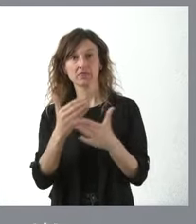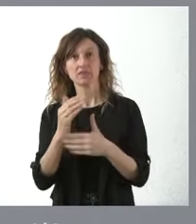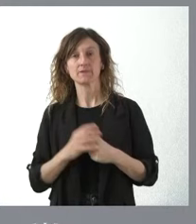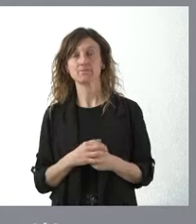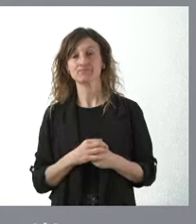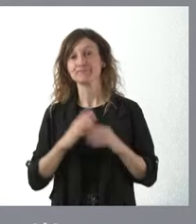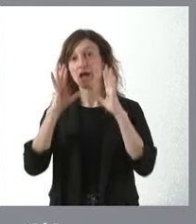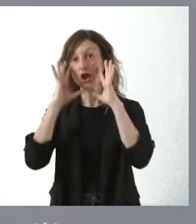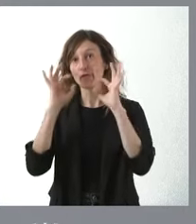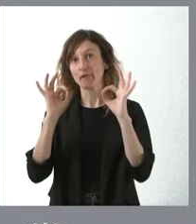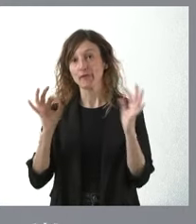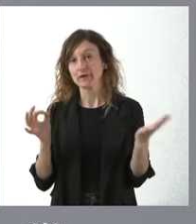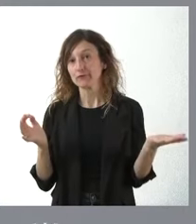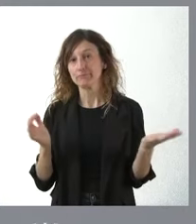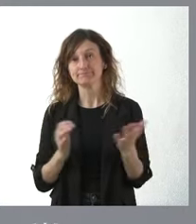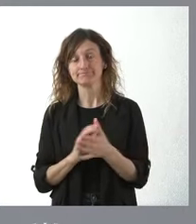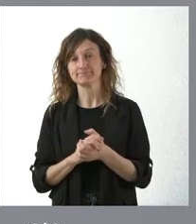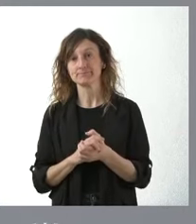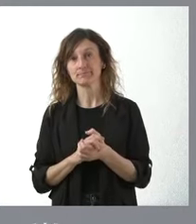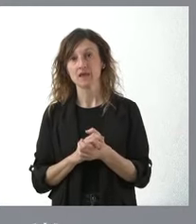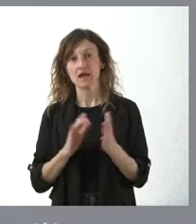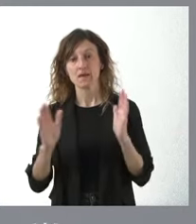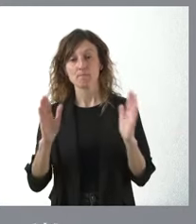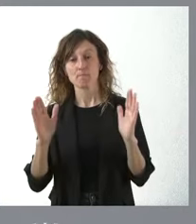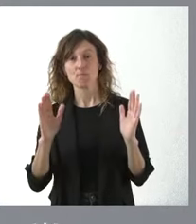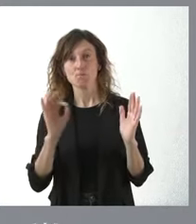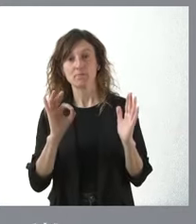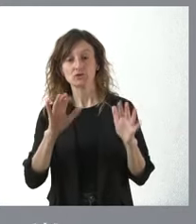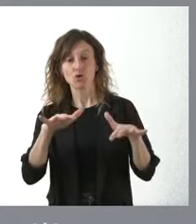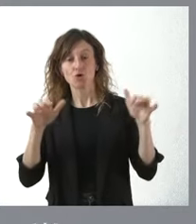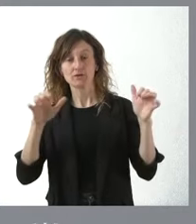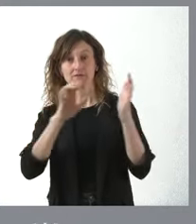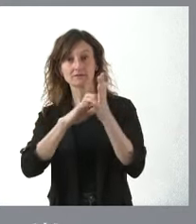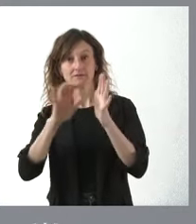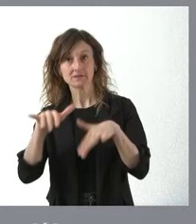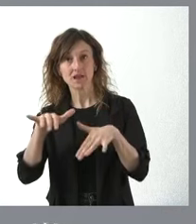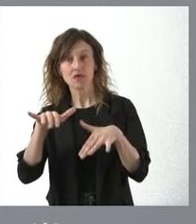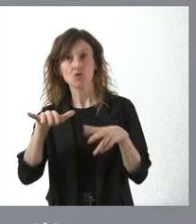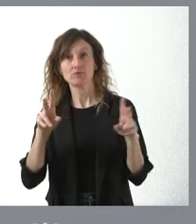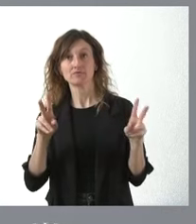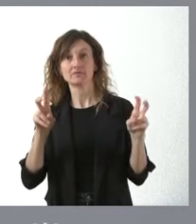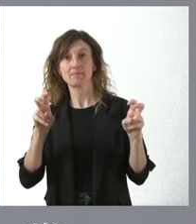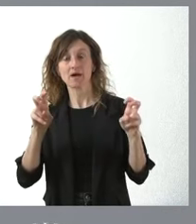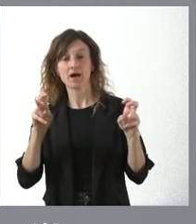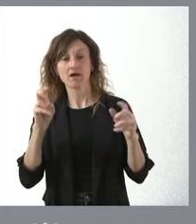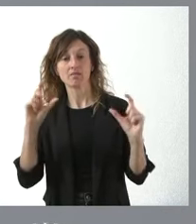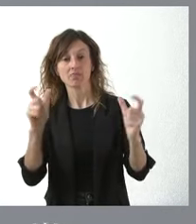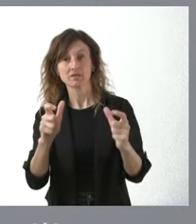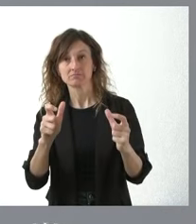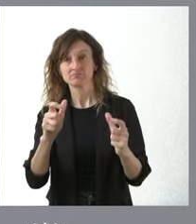lógicamente no es el momento donde normalmente las cortes de Castilla león ponen este tipo de comparecencias